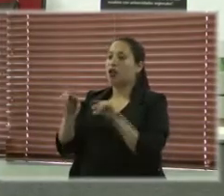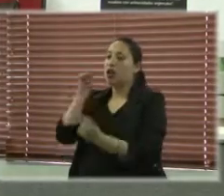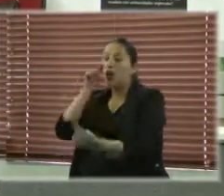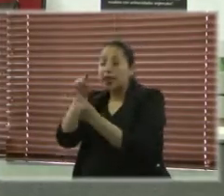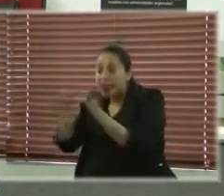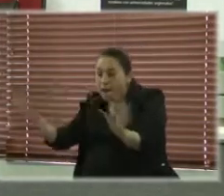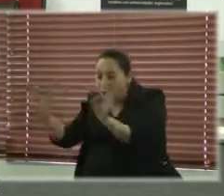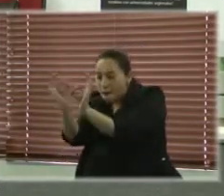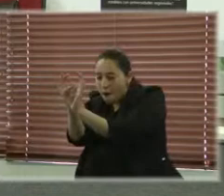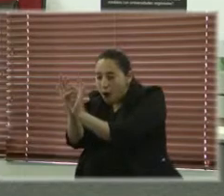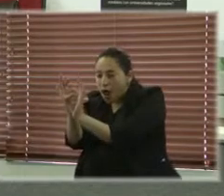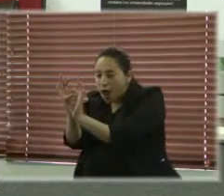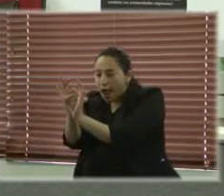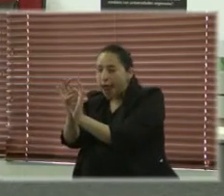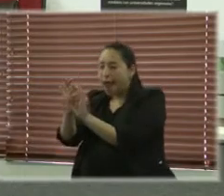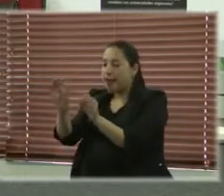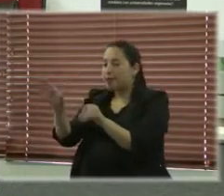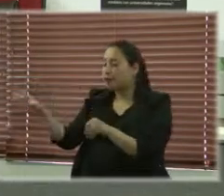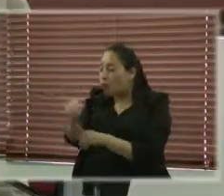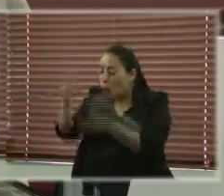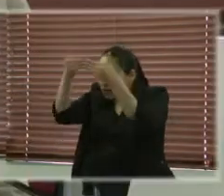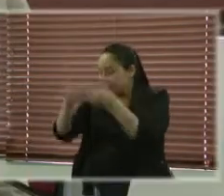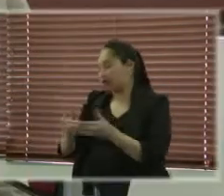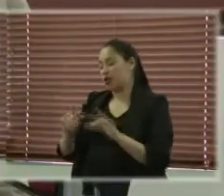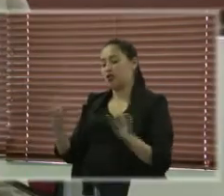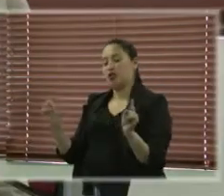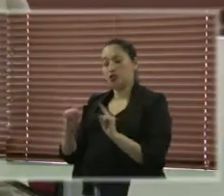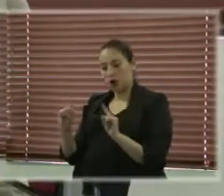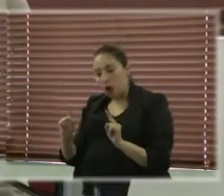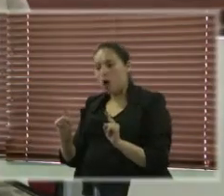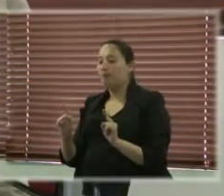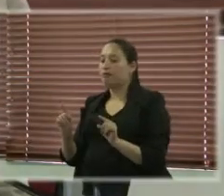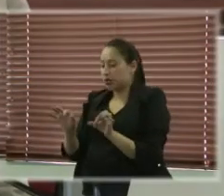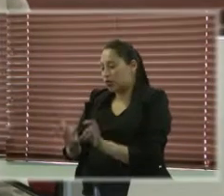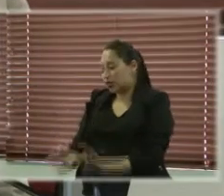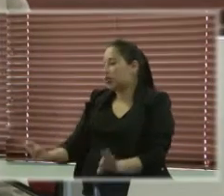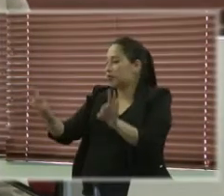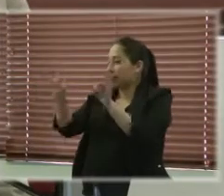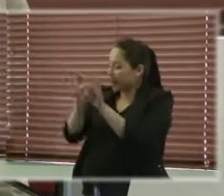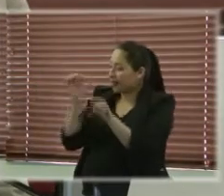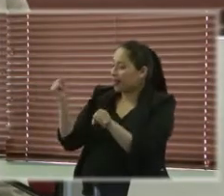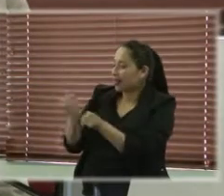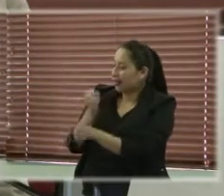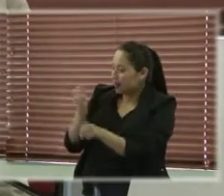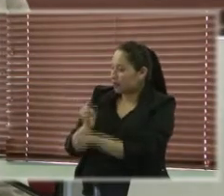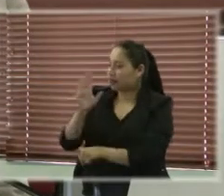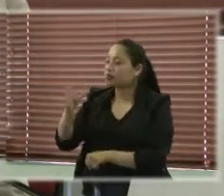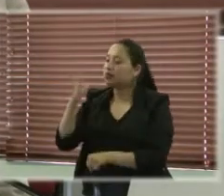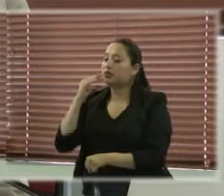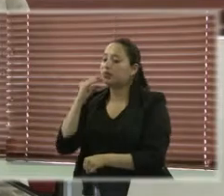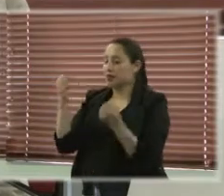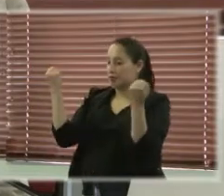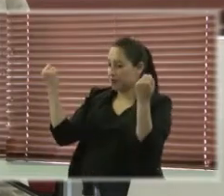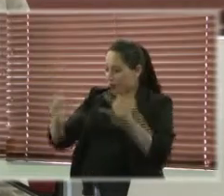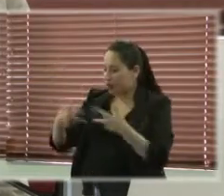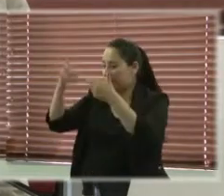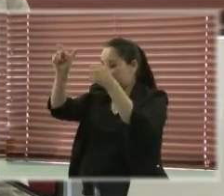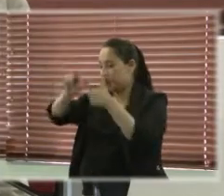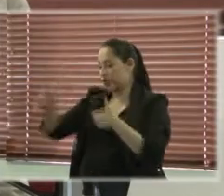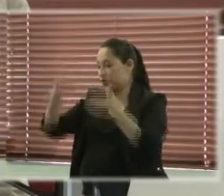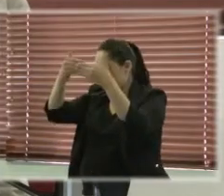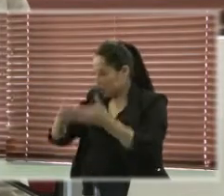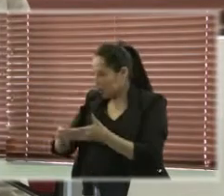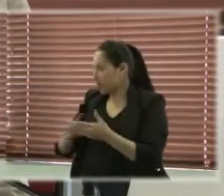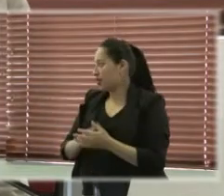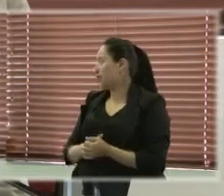discapacidad con enfoque de género, Entonces podría casi asegurar que la información es muy